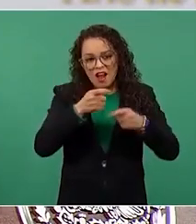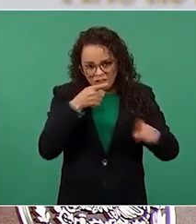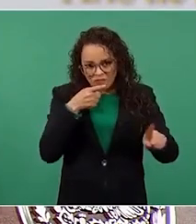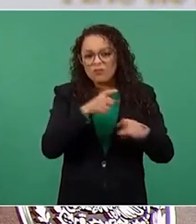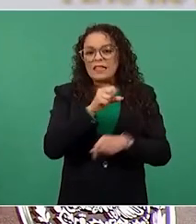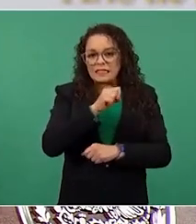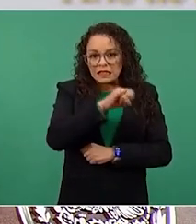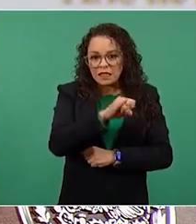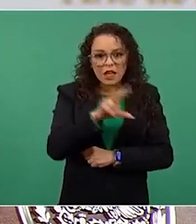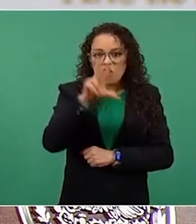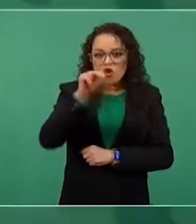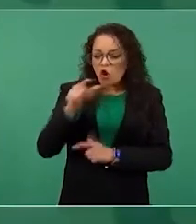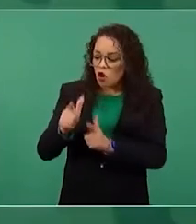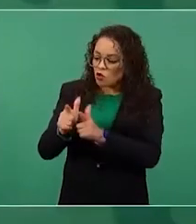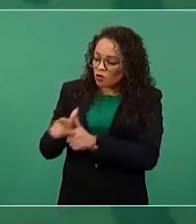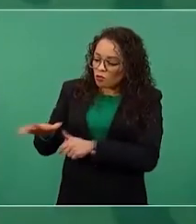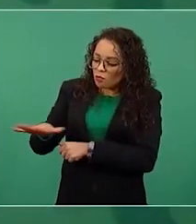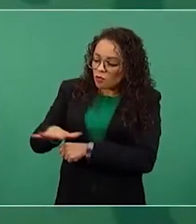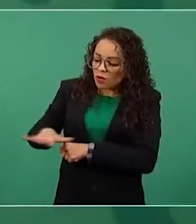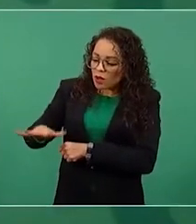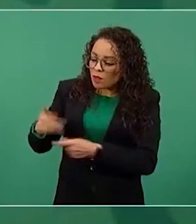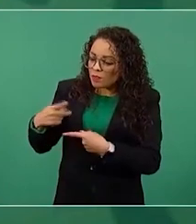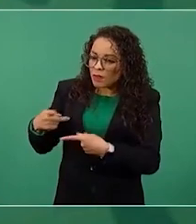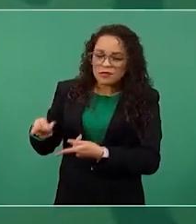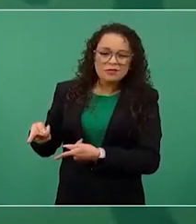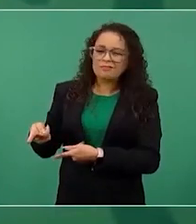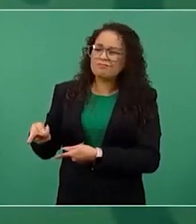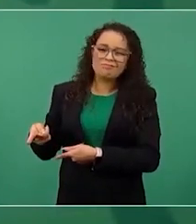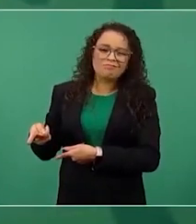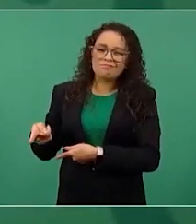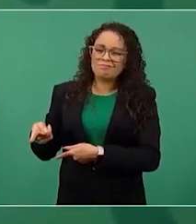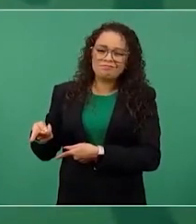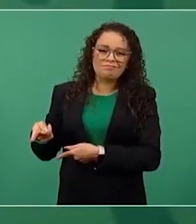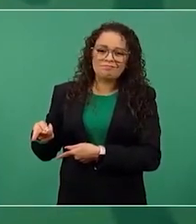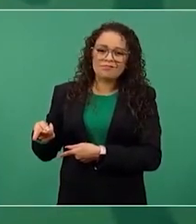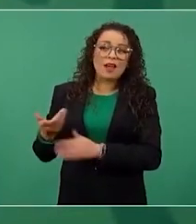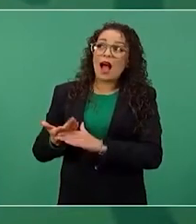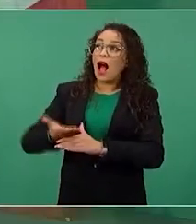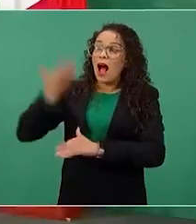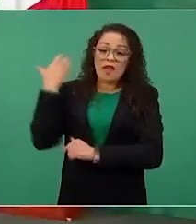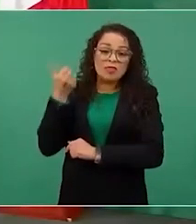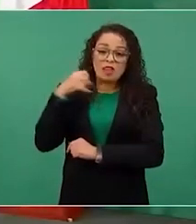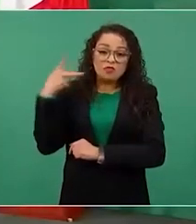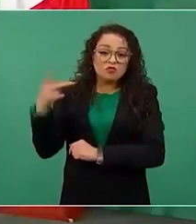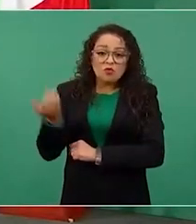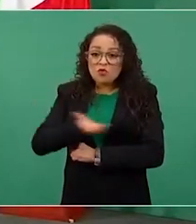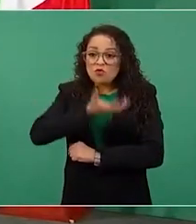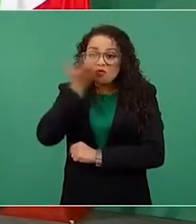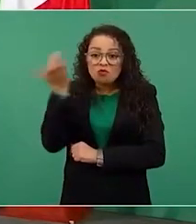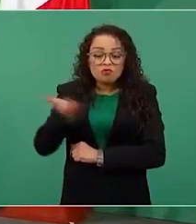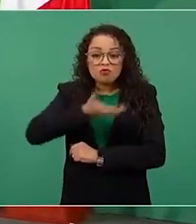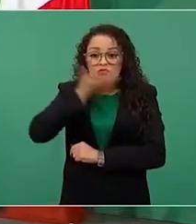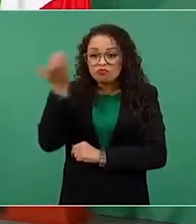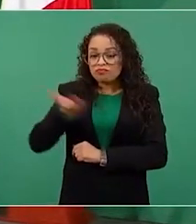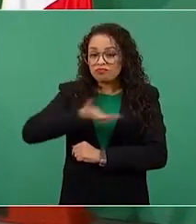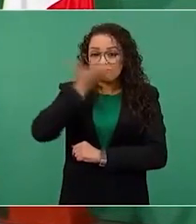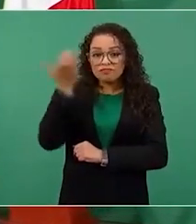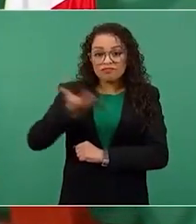de intereses creados como estaban acostumbrados que ellos hacían